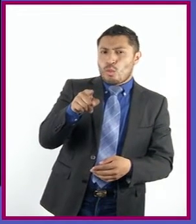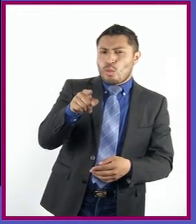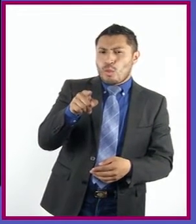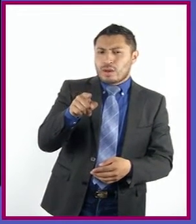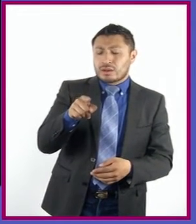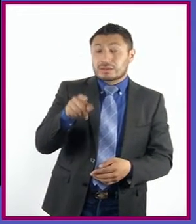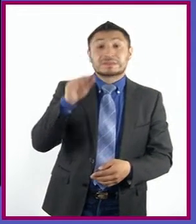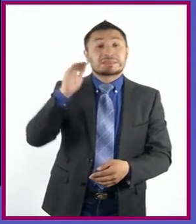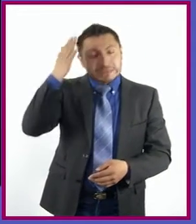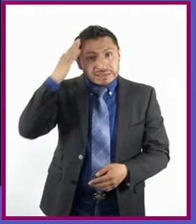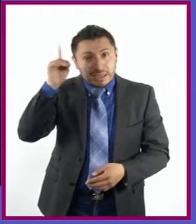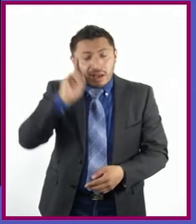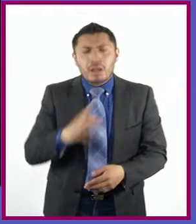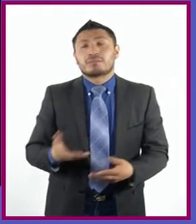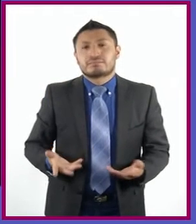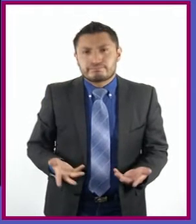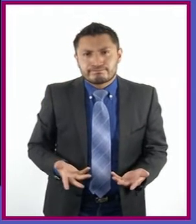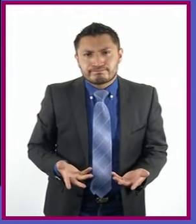Señora mía.